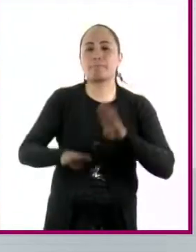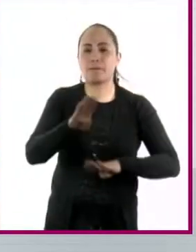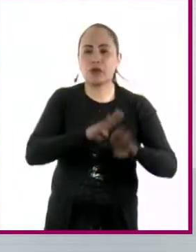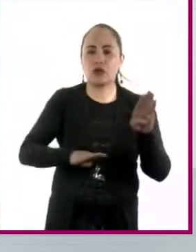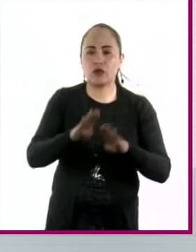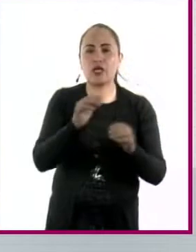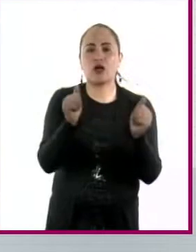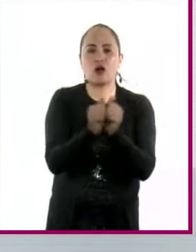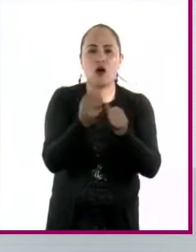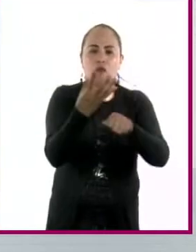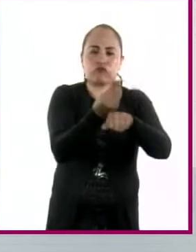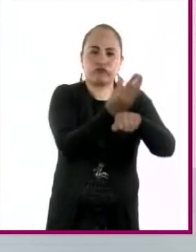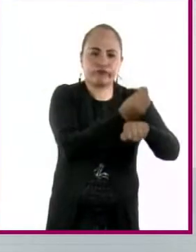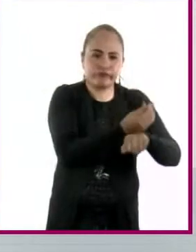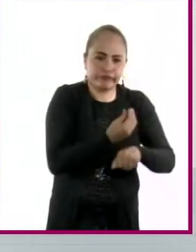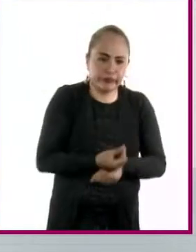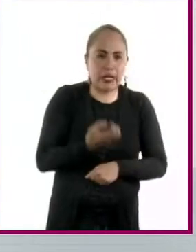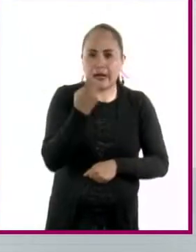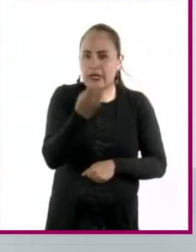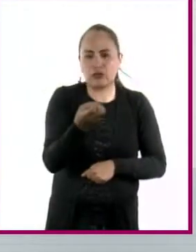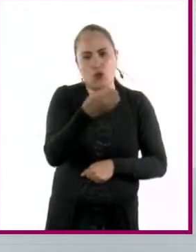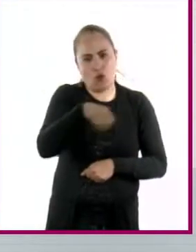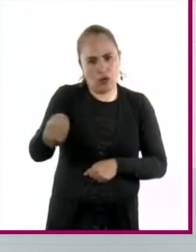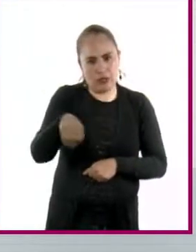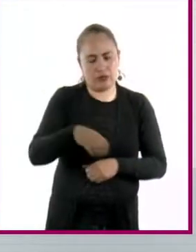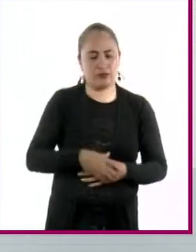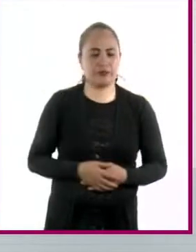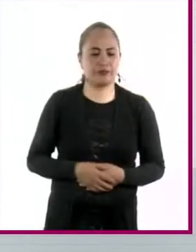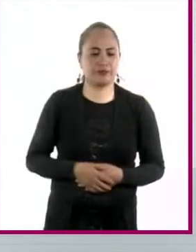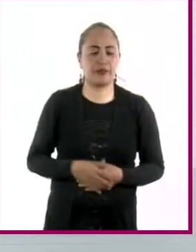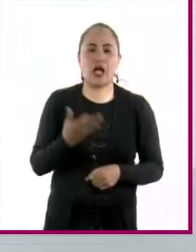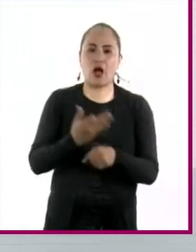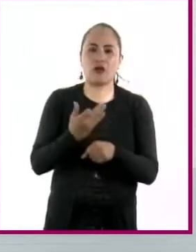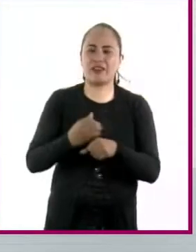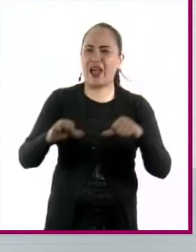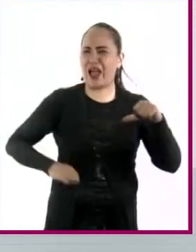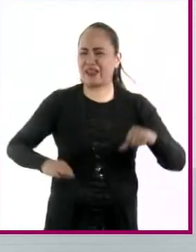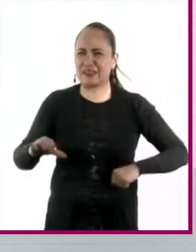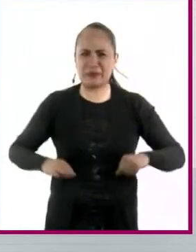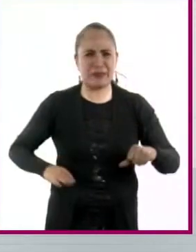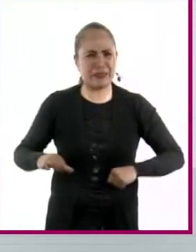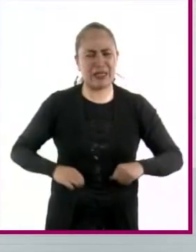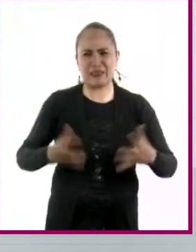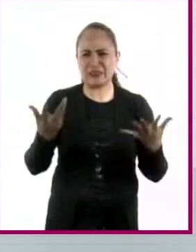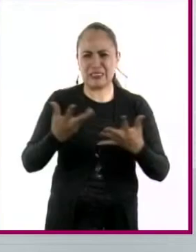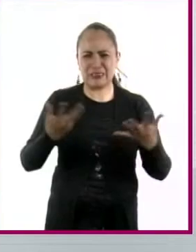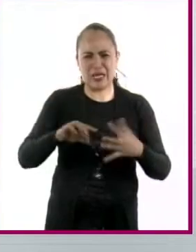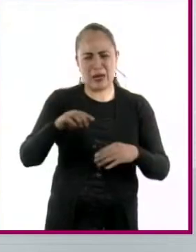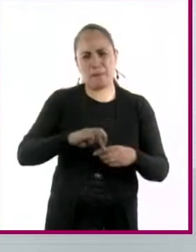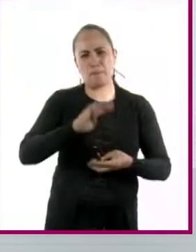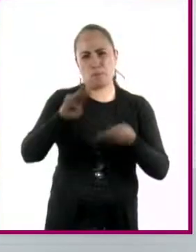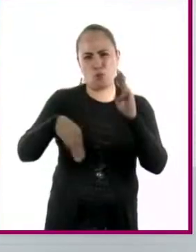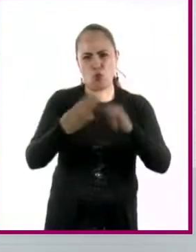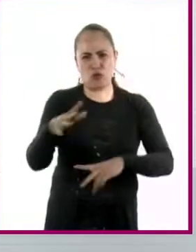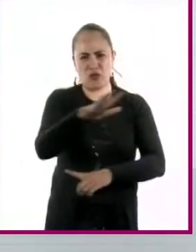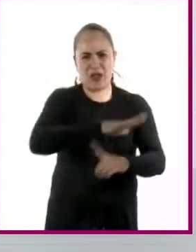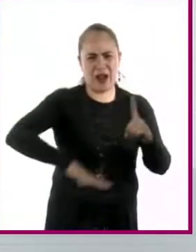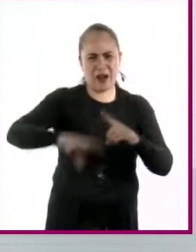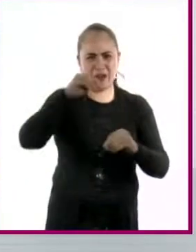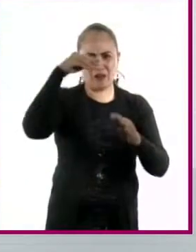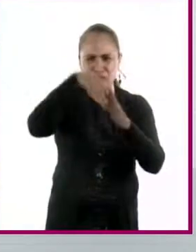que este contaminante se vuelva comida. ¿Cuáles son las actividades más dañinas para el medio ambiente? La minería